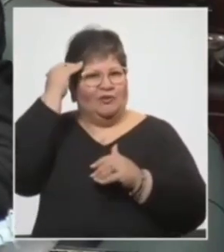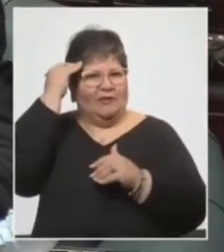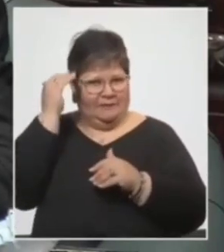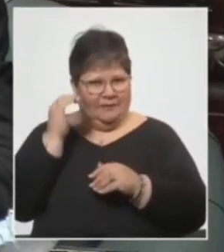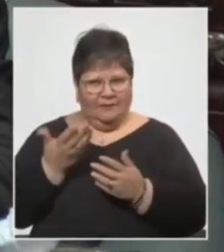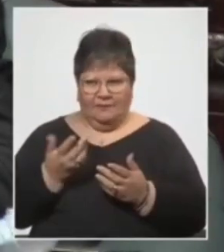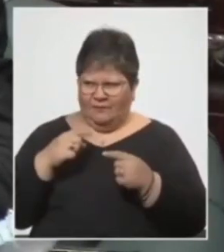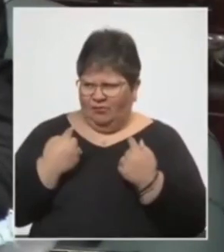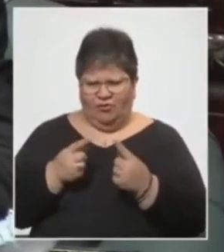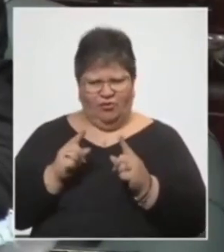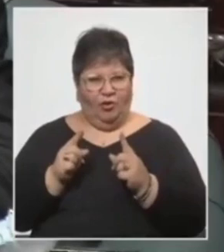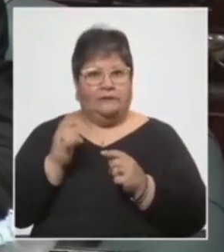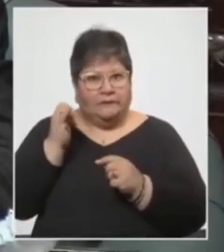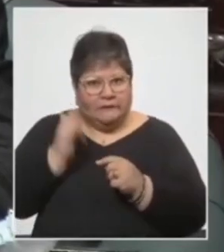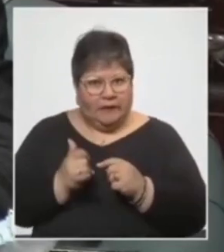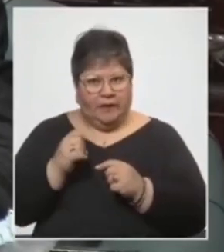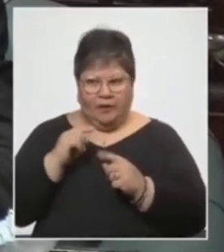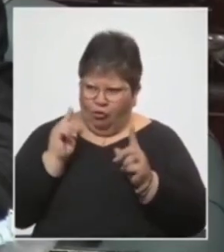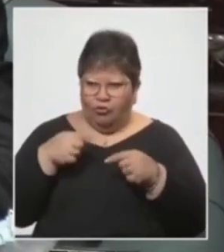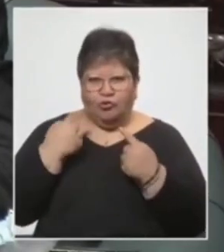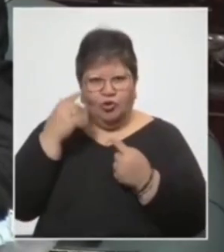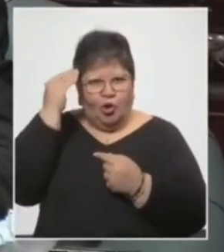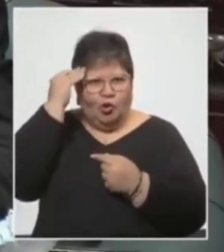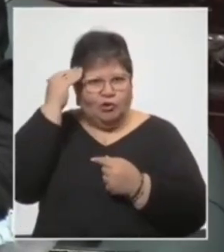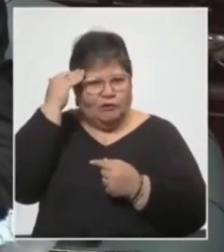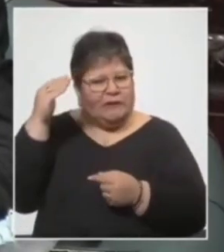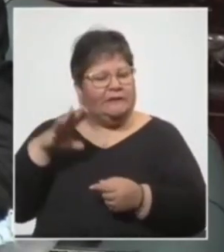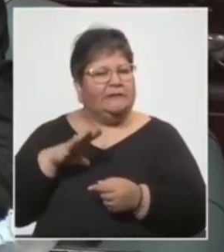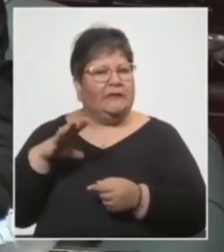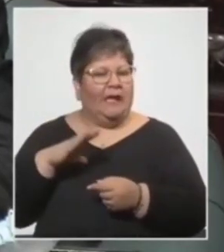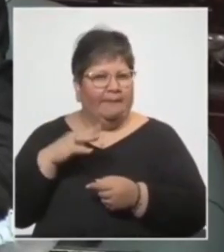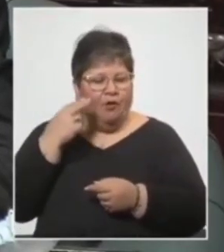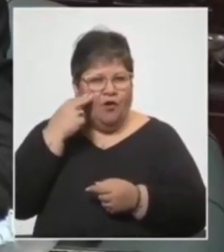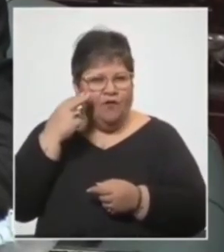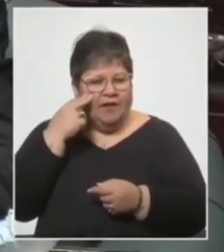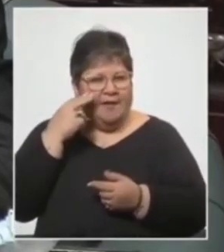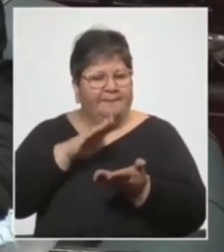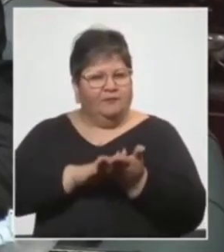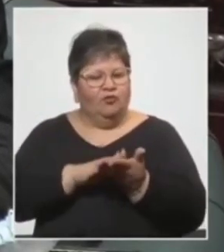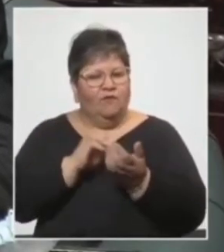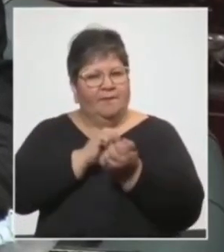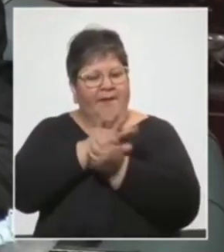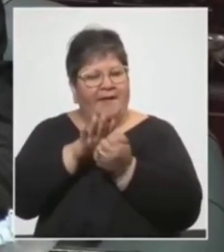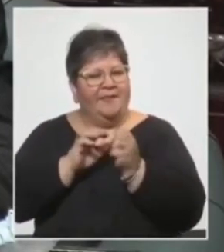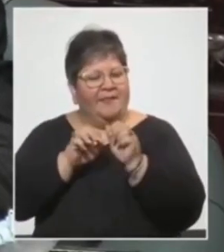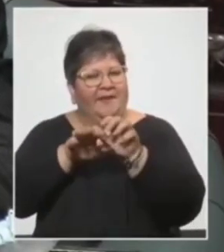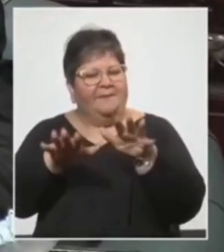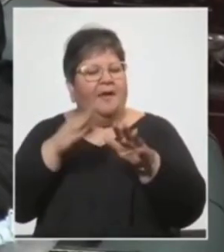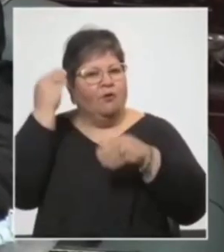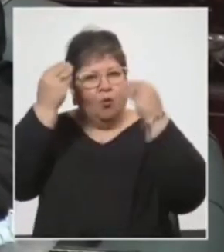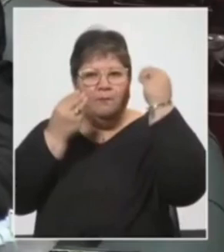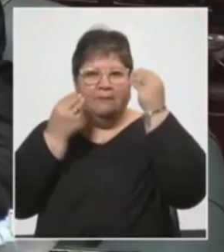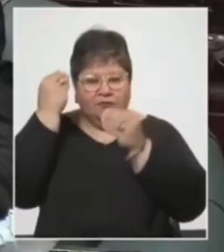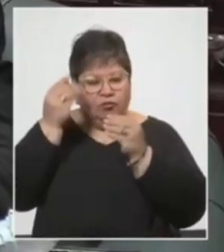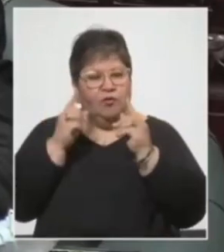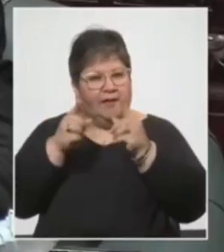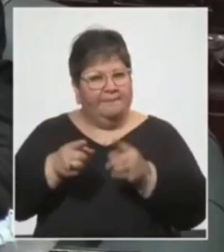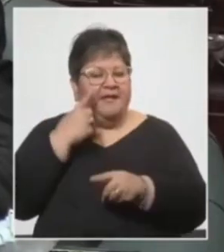sobre el tema de la pandemia, también decimos que tenemos también esa preocupación en evitar